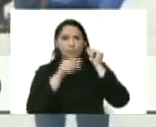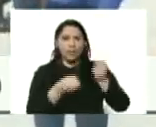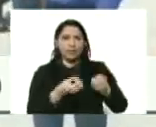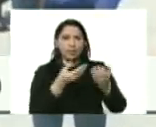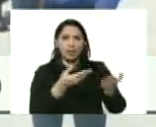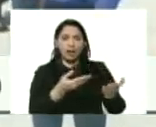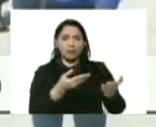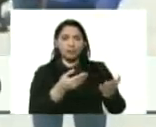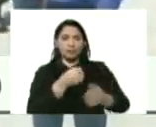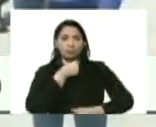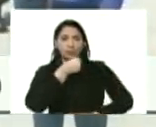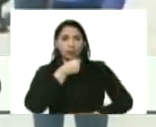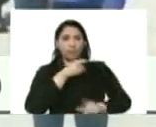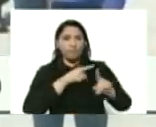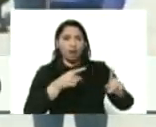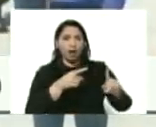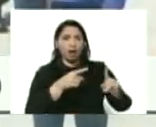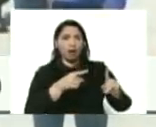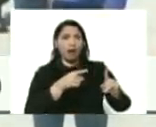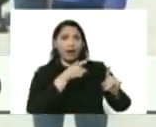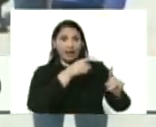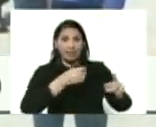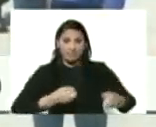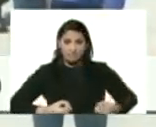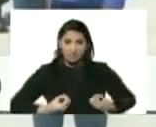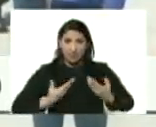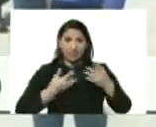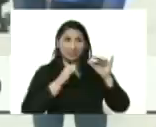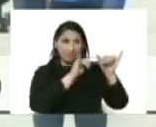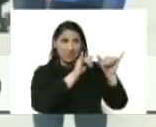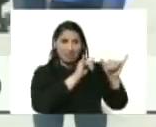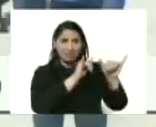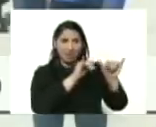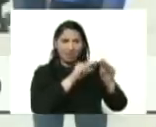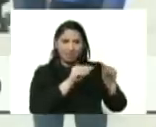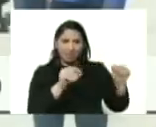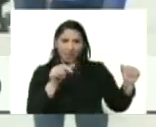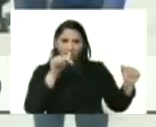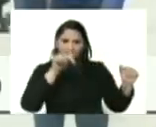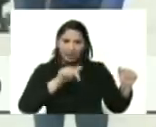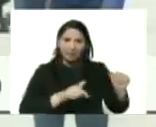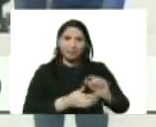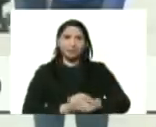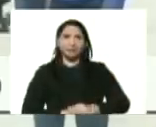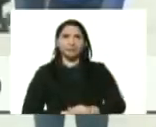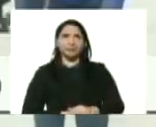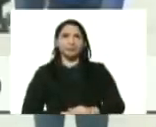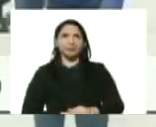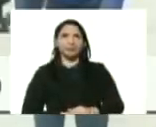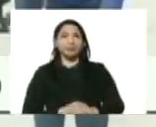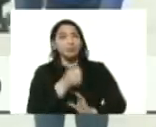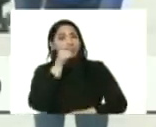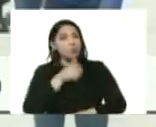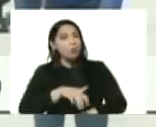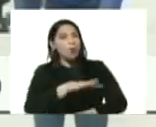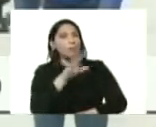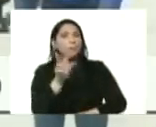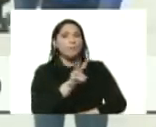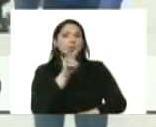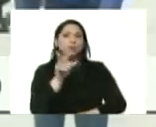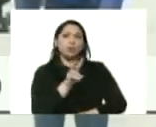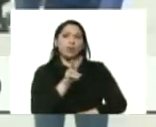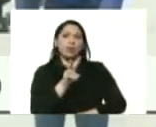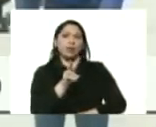el micrófono para que Marisol le exprese desde la tierra de Fabricio Ojeda al pueblo de Venezuela